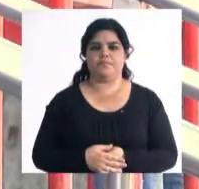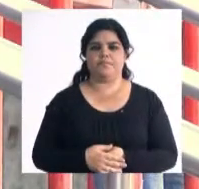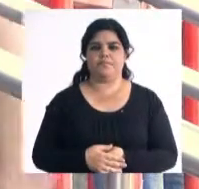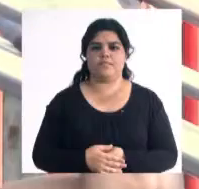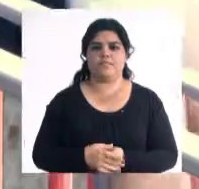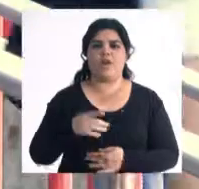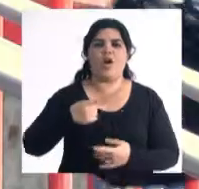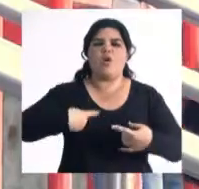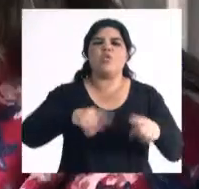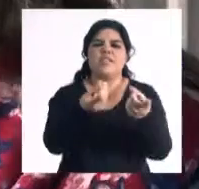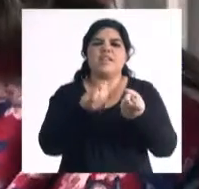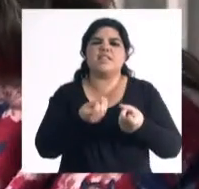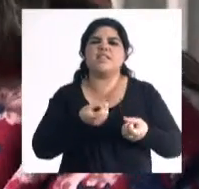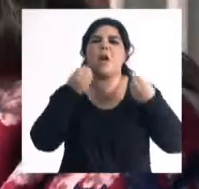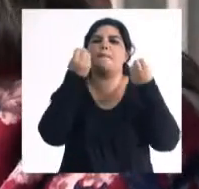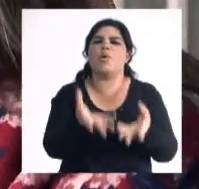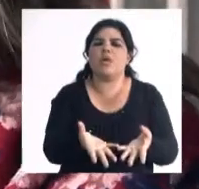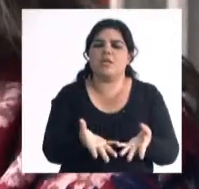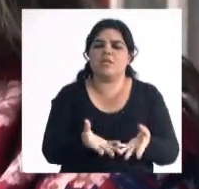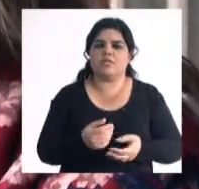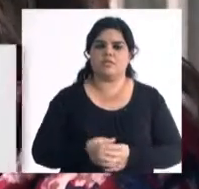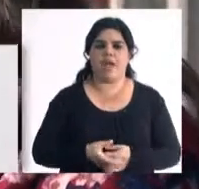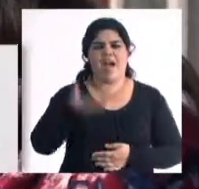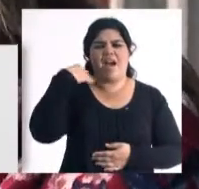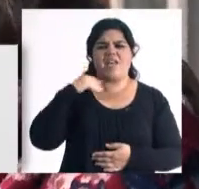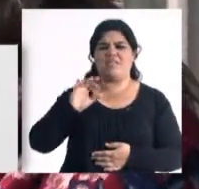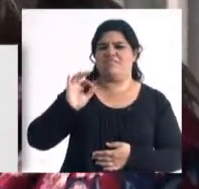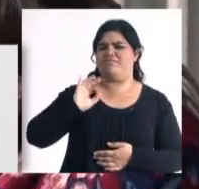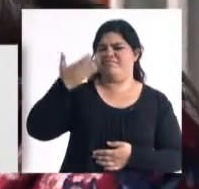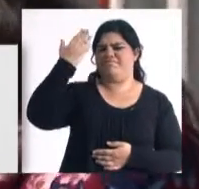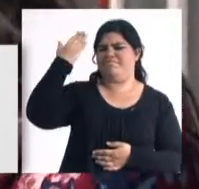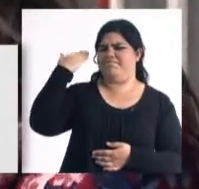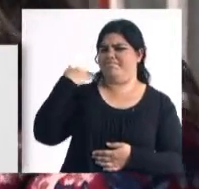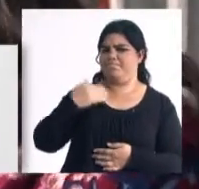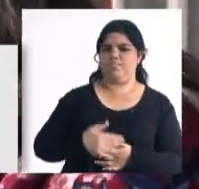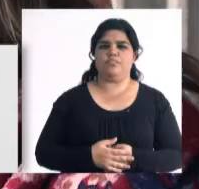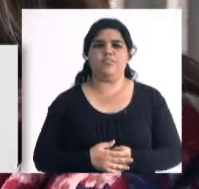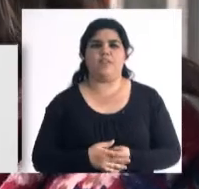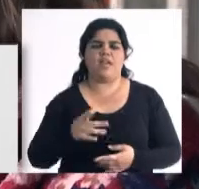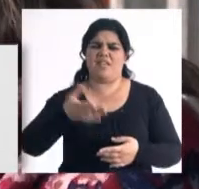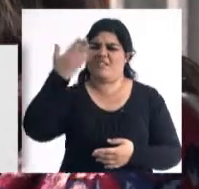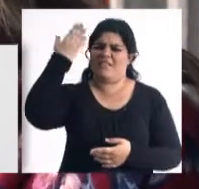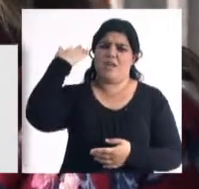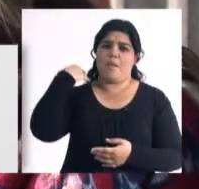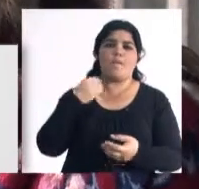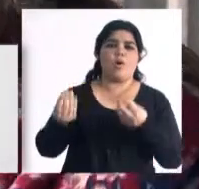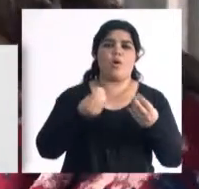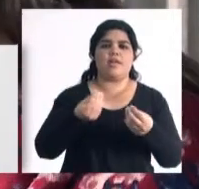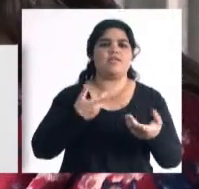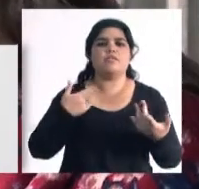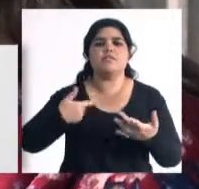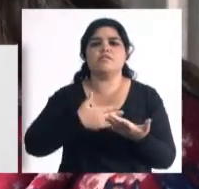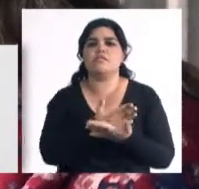la carrera en la facultad se vino conversando desde hace muchos años. Hace mucho tiempo que hay una